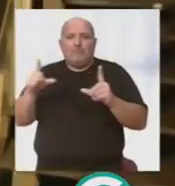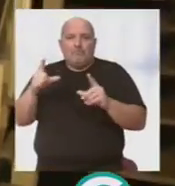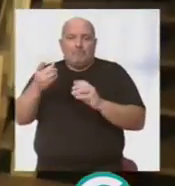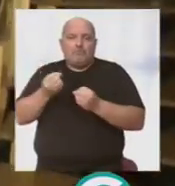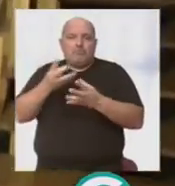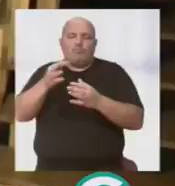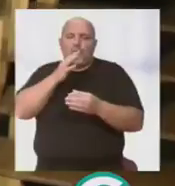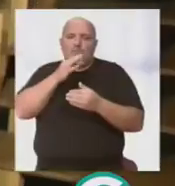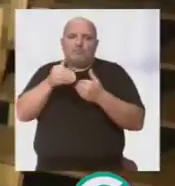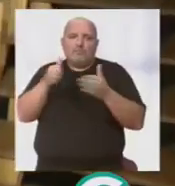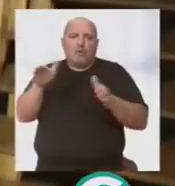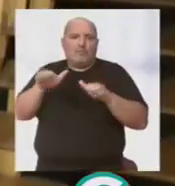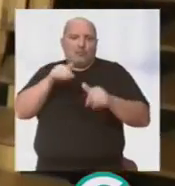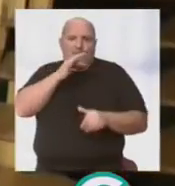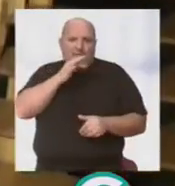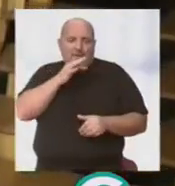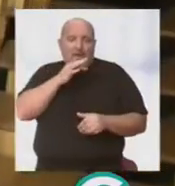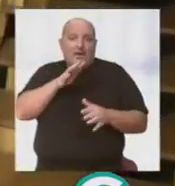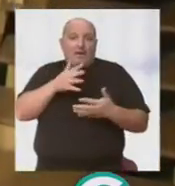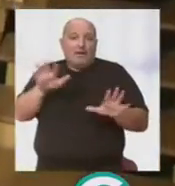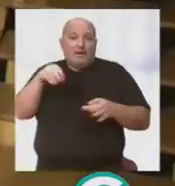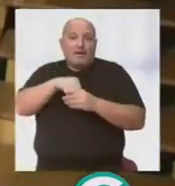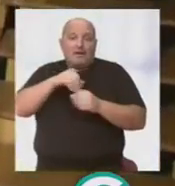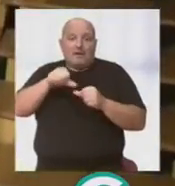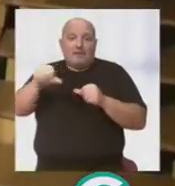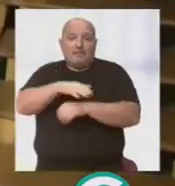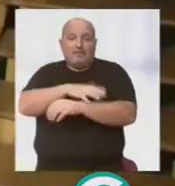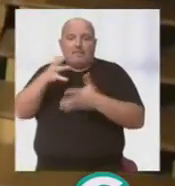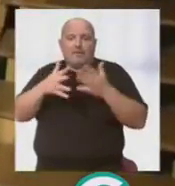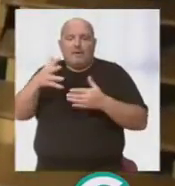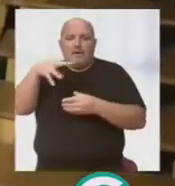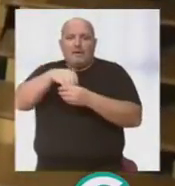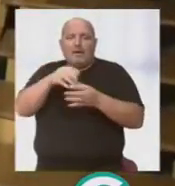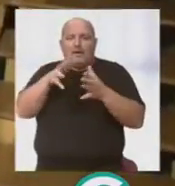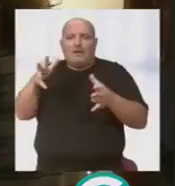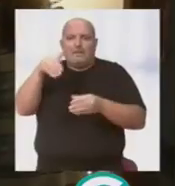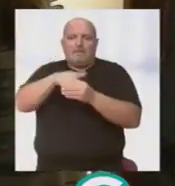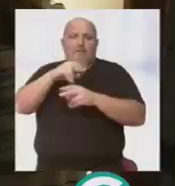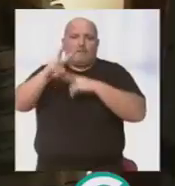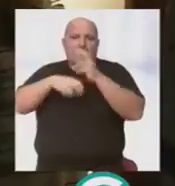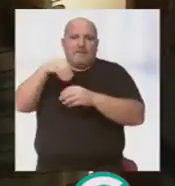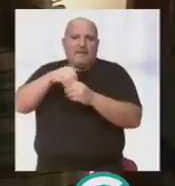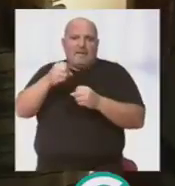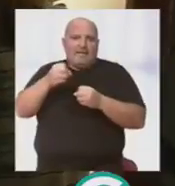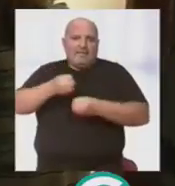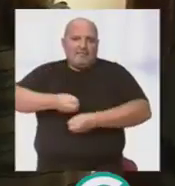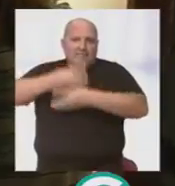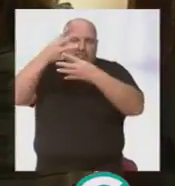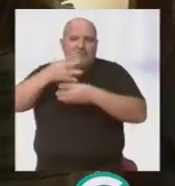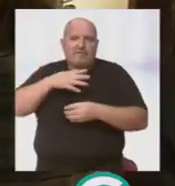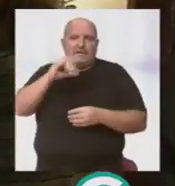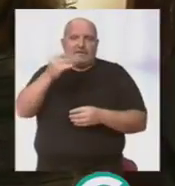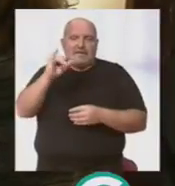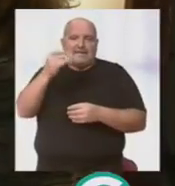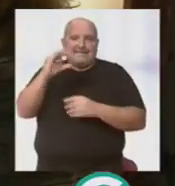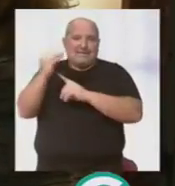aún no ha abierto su convocatoria. Si bien las ayudas del Ministerio de Fomento se emplearían en la rehabilitación del edificio, las de las CITIS